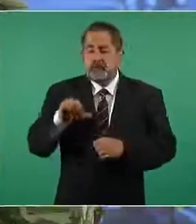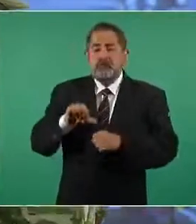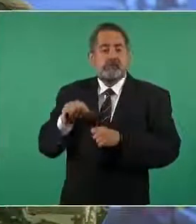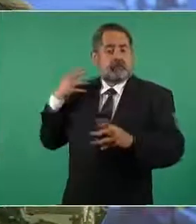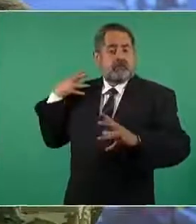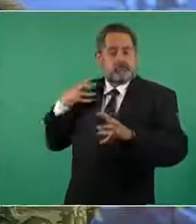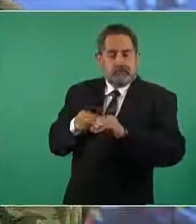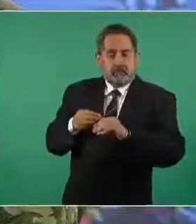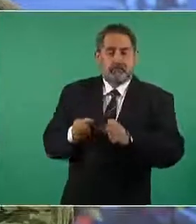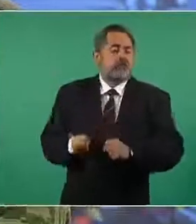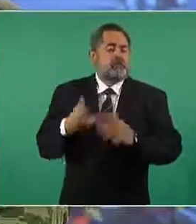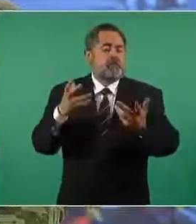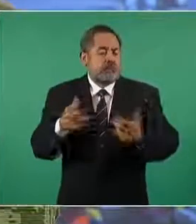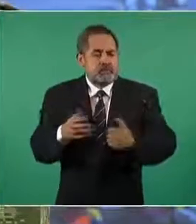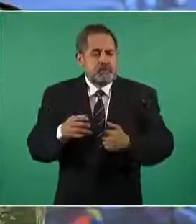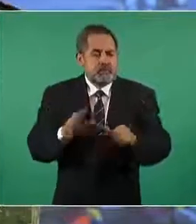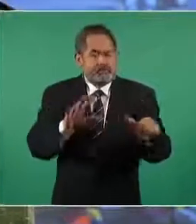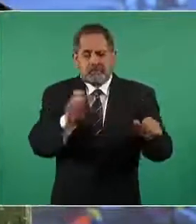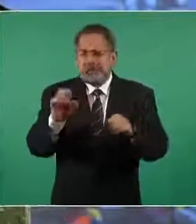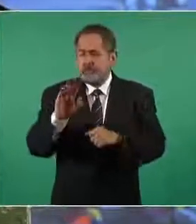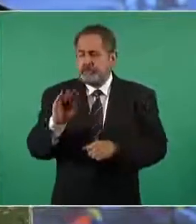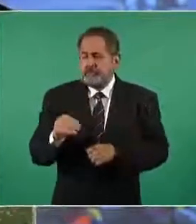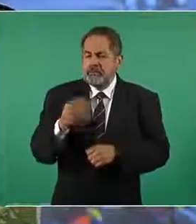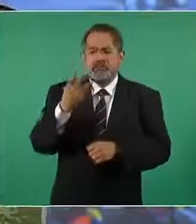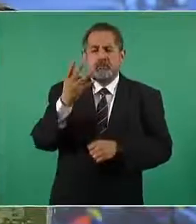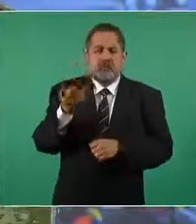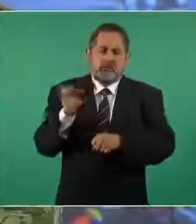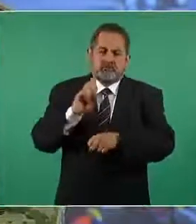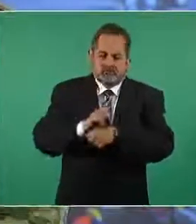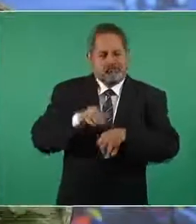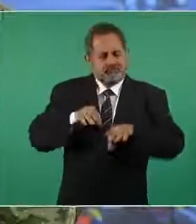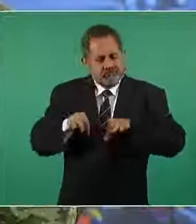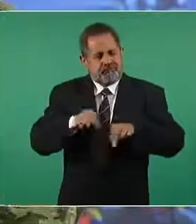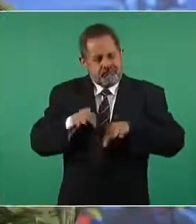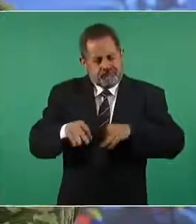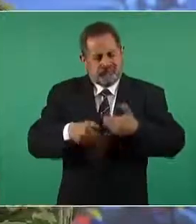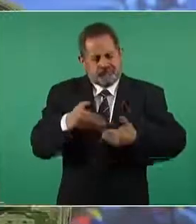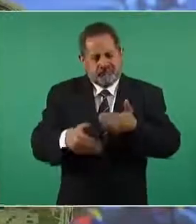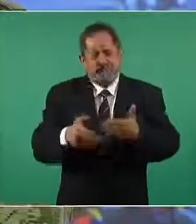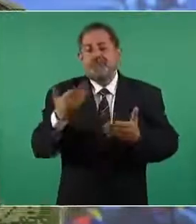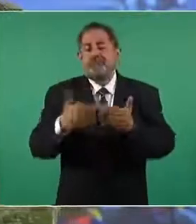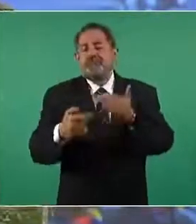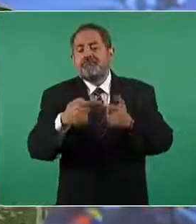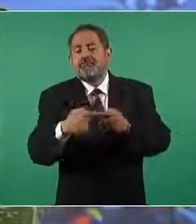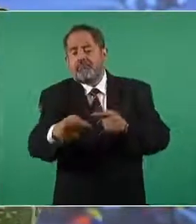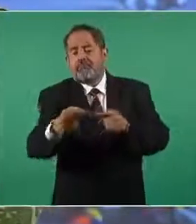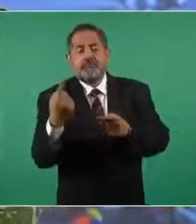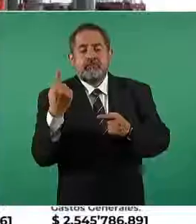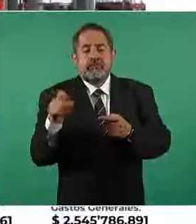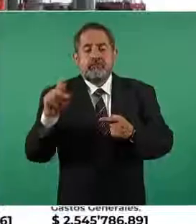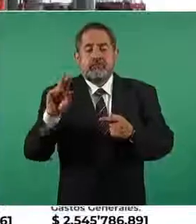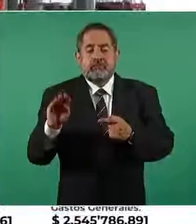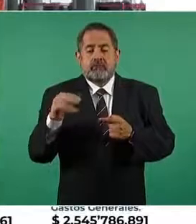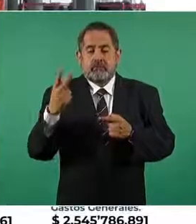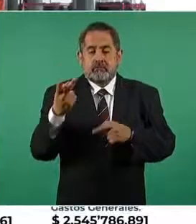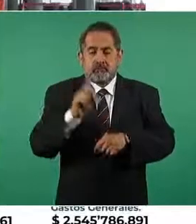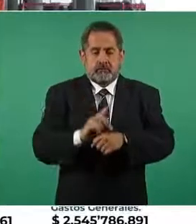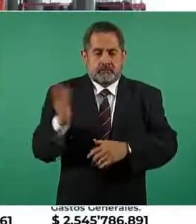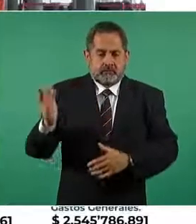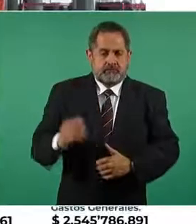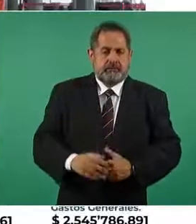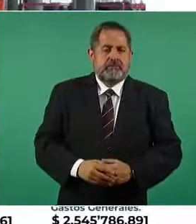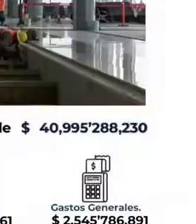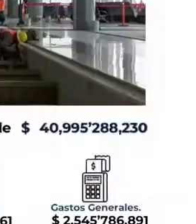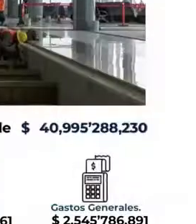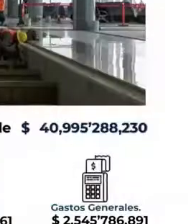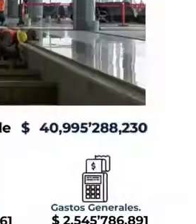hemos alcanzado la cantidad de 694 días de ejecución y nos restan 192 días la obra tiene un avance